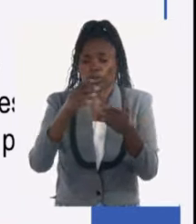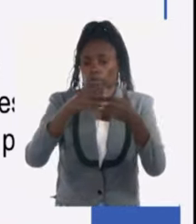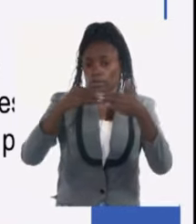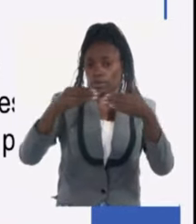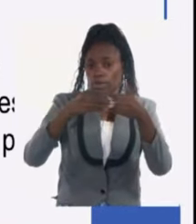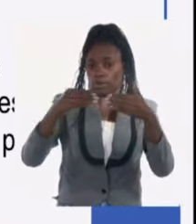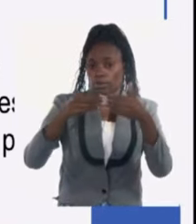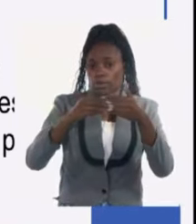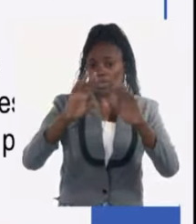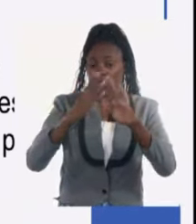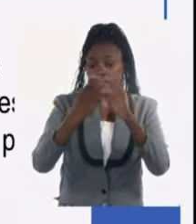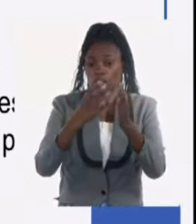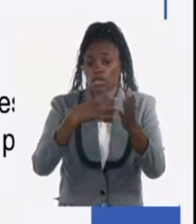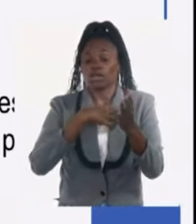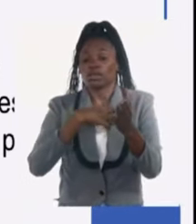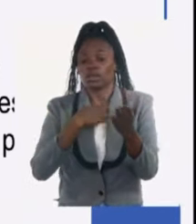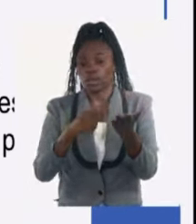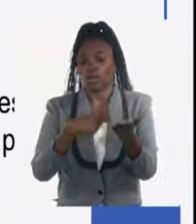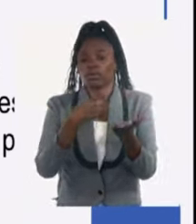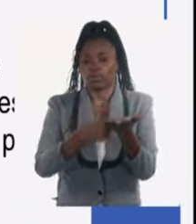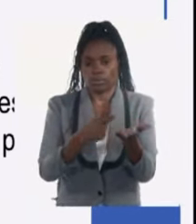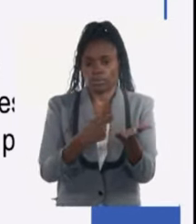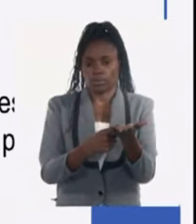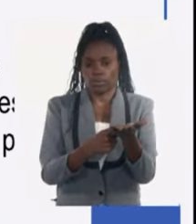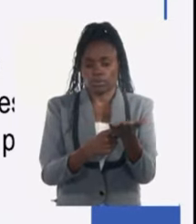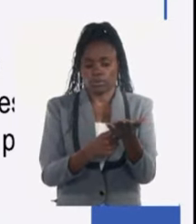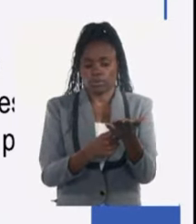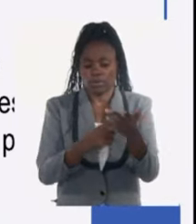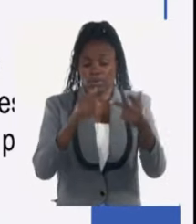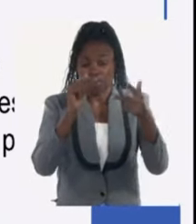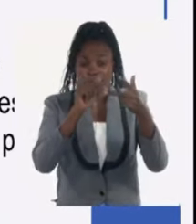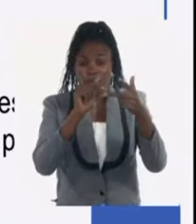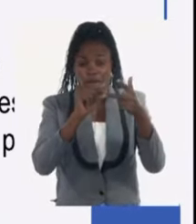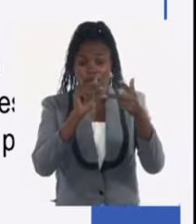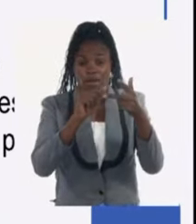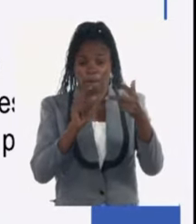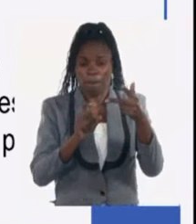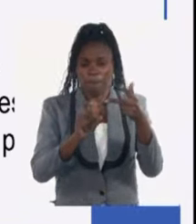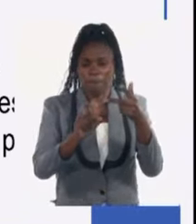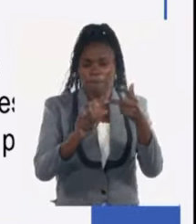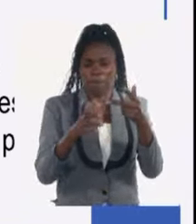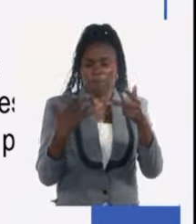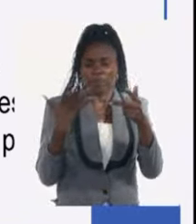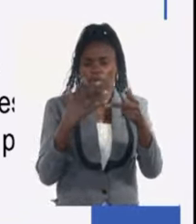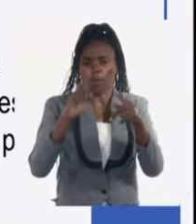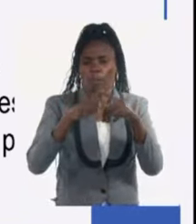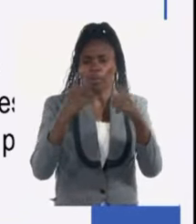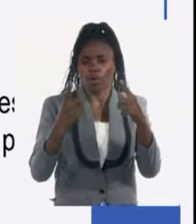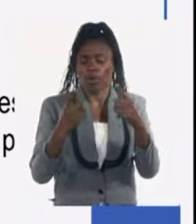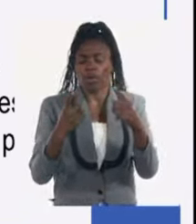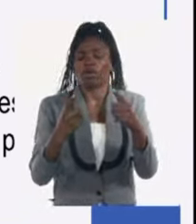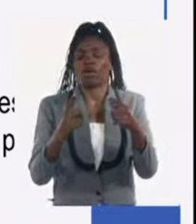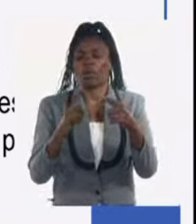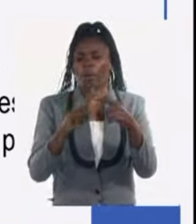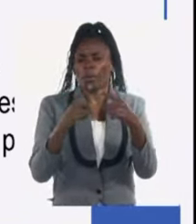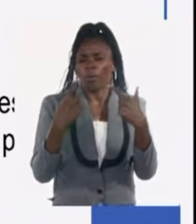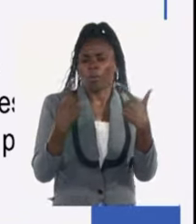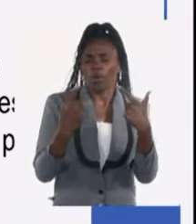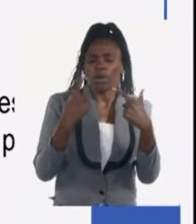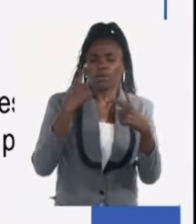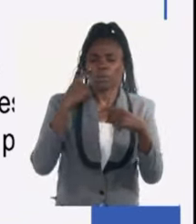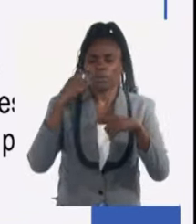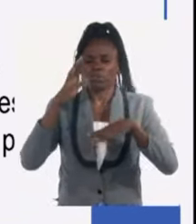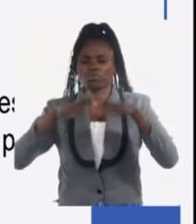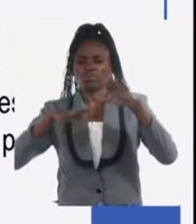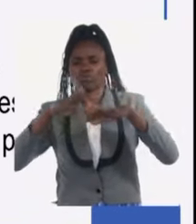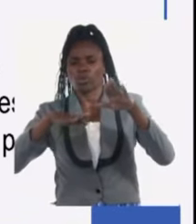a los que la generan y tengo que remarcar ese final porque se ha puesto se han distorsionado